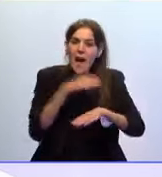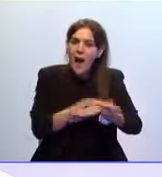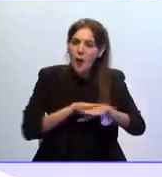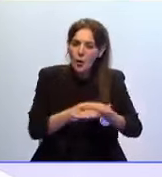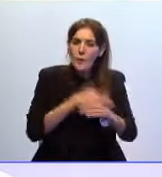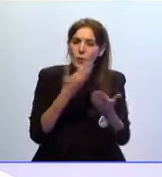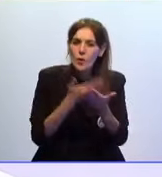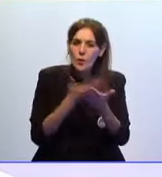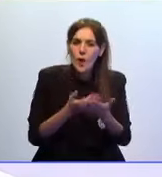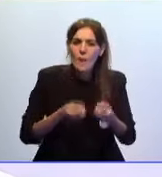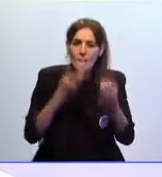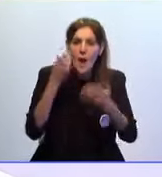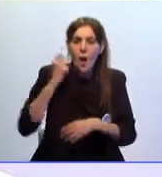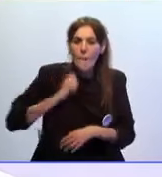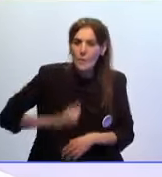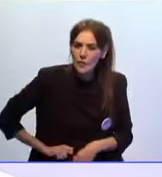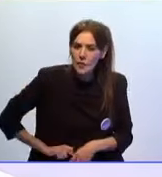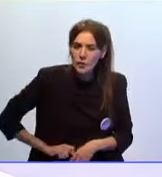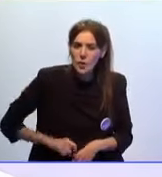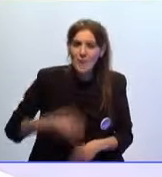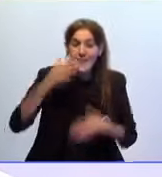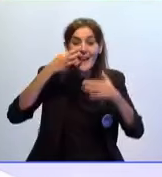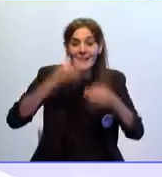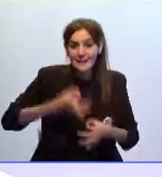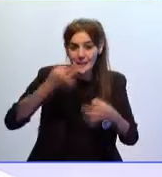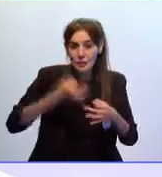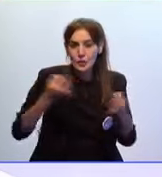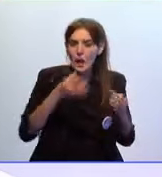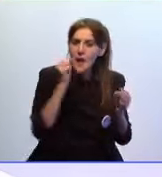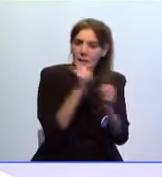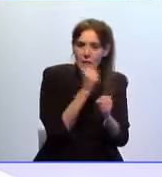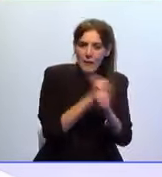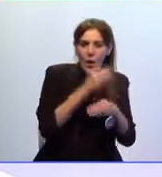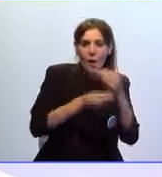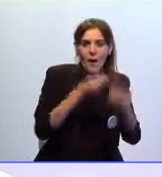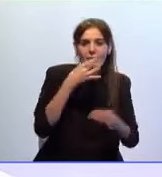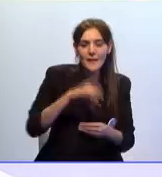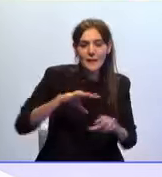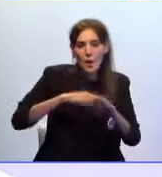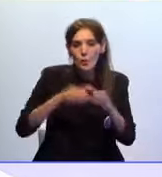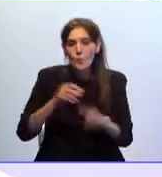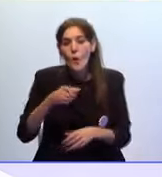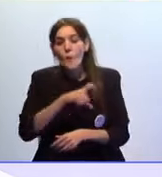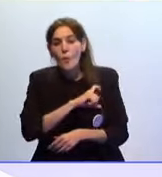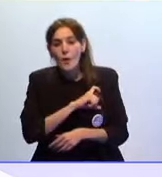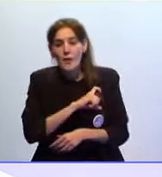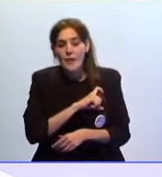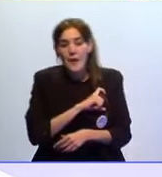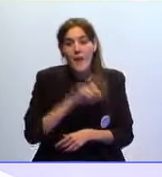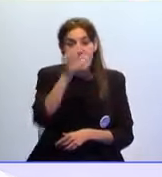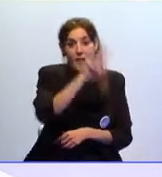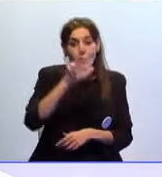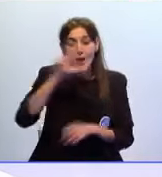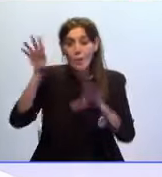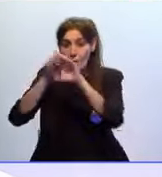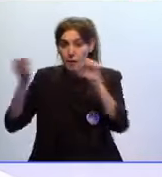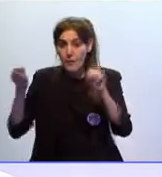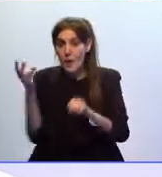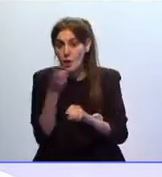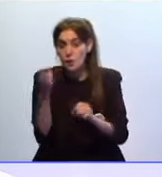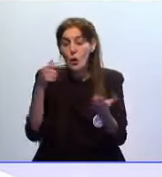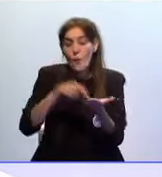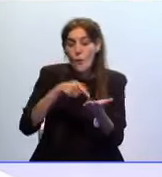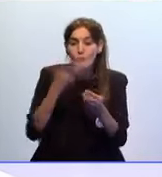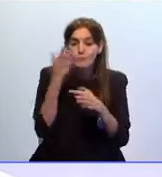declarar como profesiones de riesgo el trabajo que realizan los miembros de la Policía Nacional y de la Guardia Civil. La propuesta